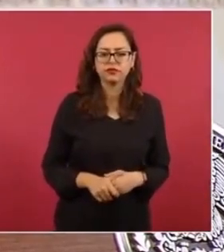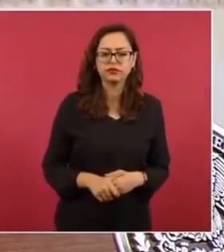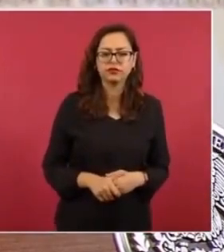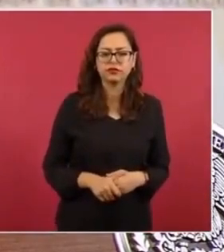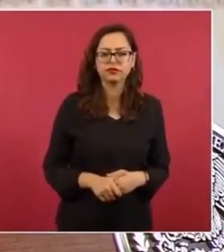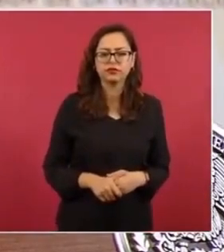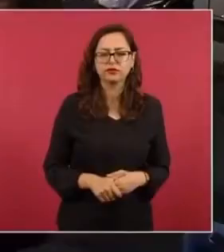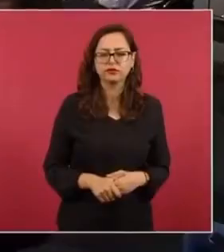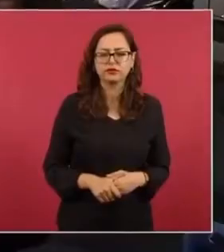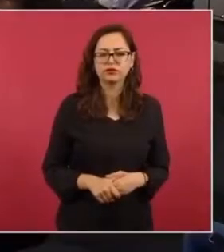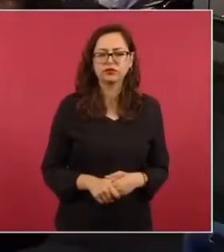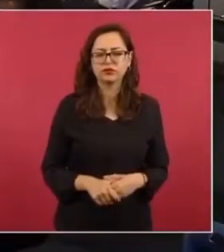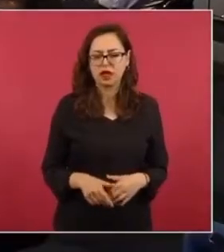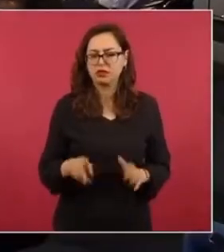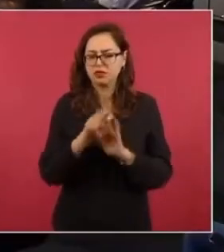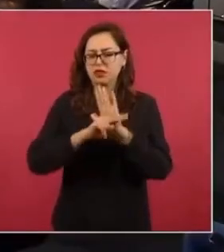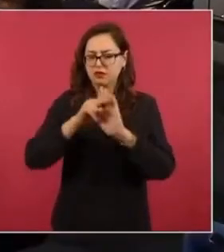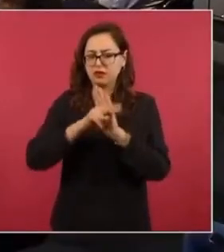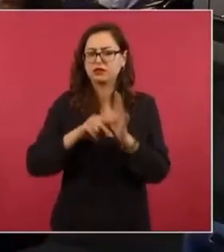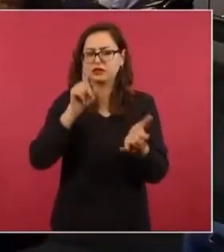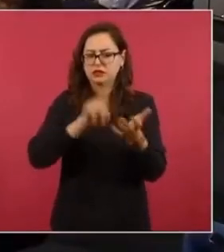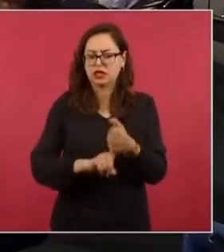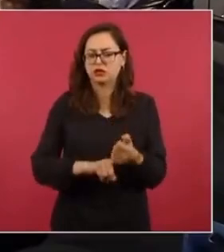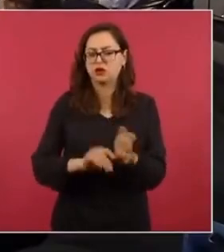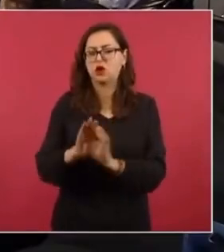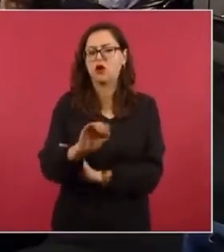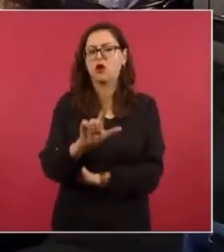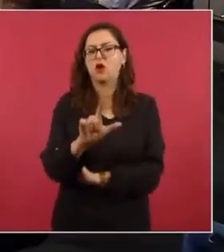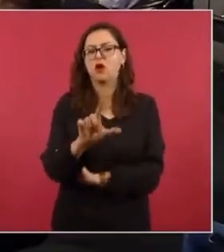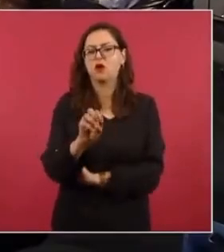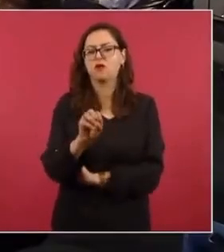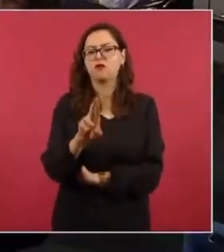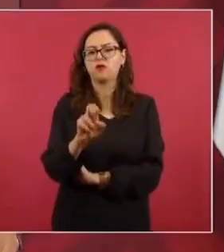Florán Casés, búsquenlo,